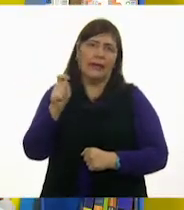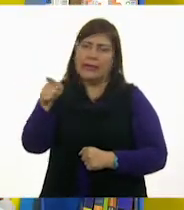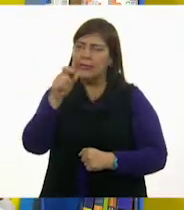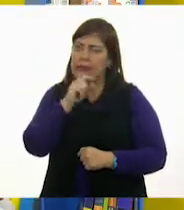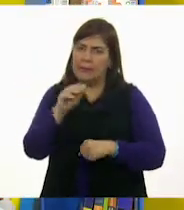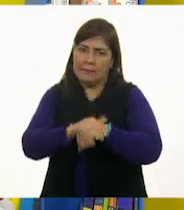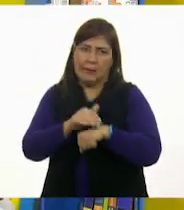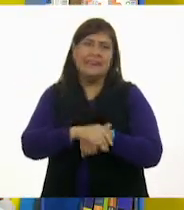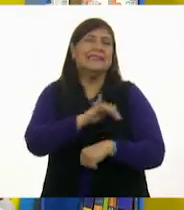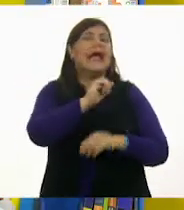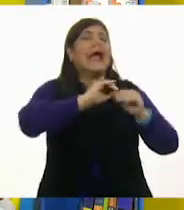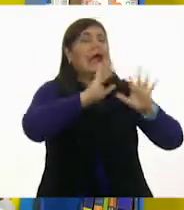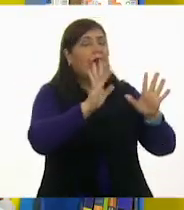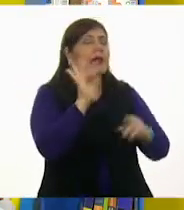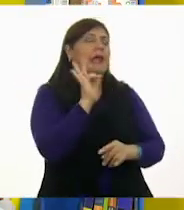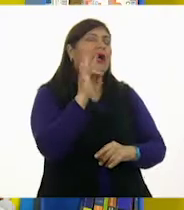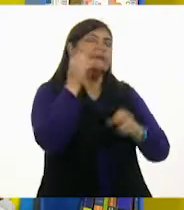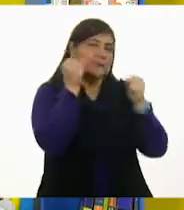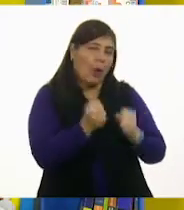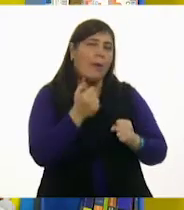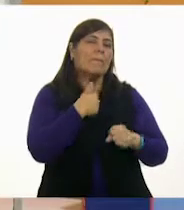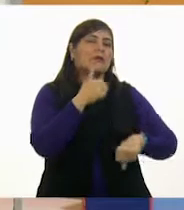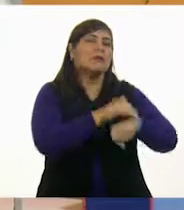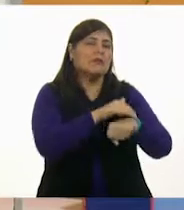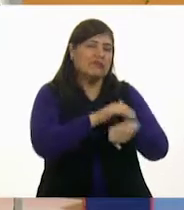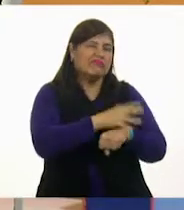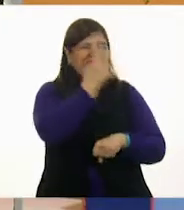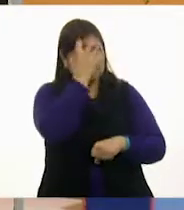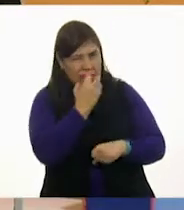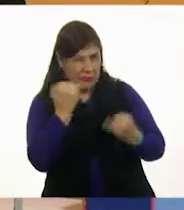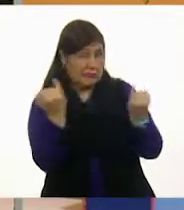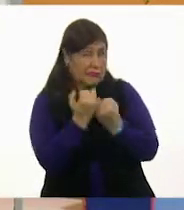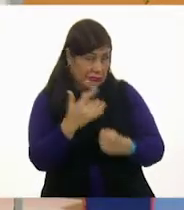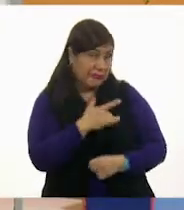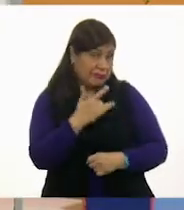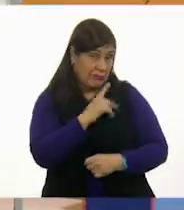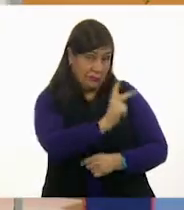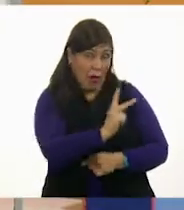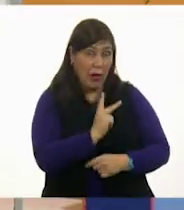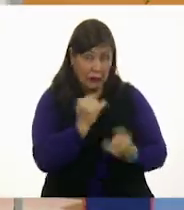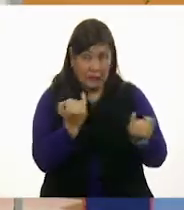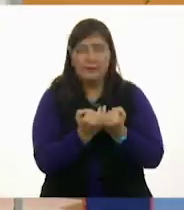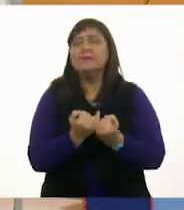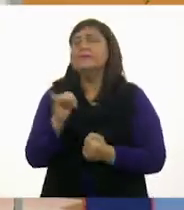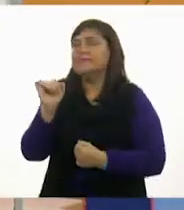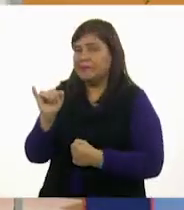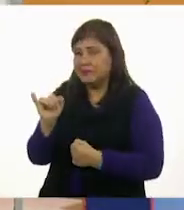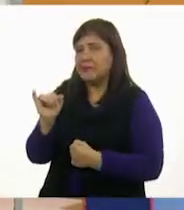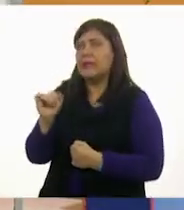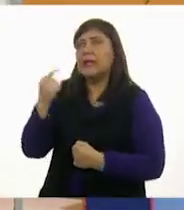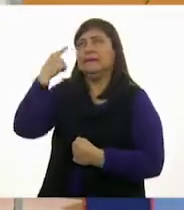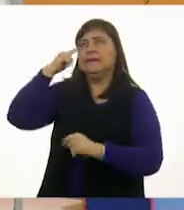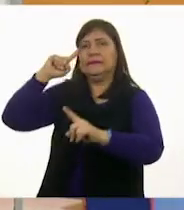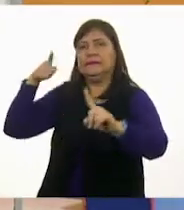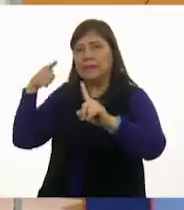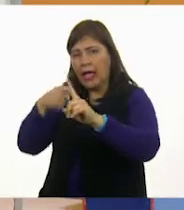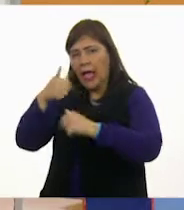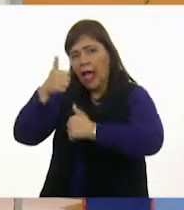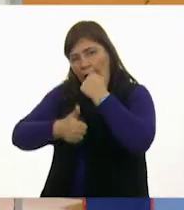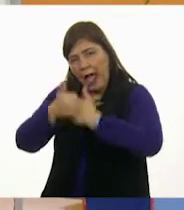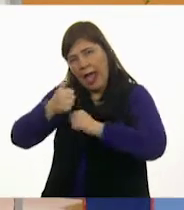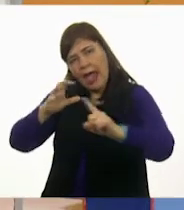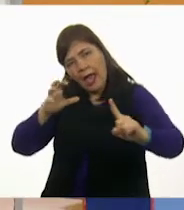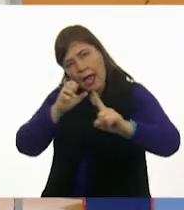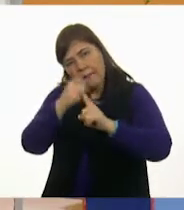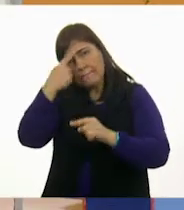Porque es probable que también él se sienta triste, ¿verdad? Así es. Y entonces, lo que vamos a dejar como una misión para los